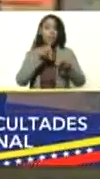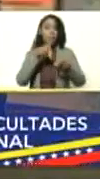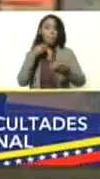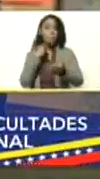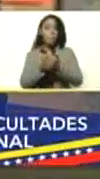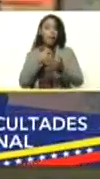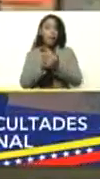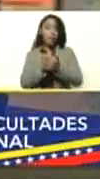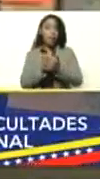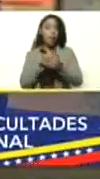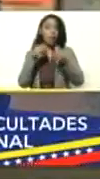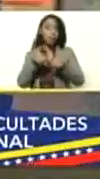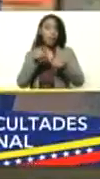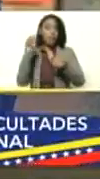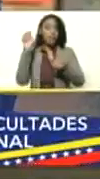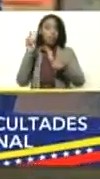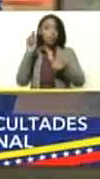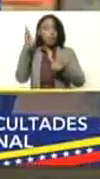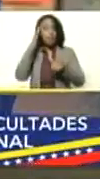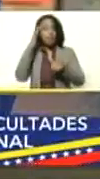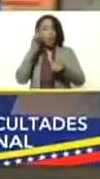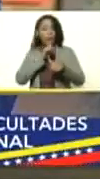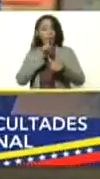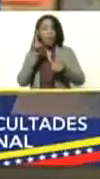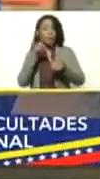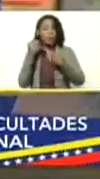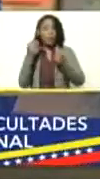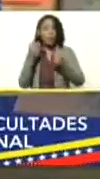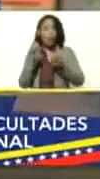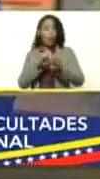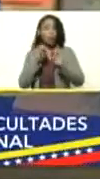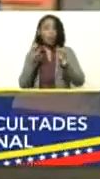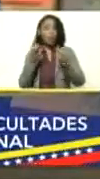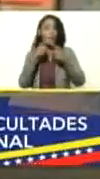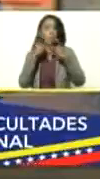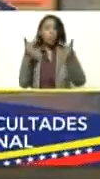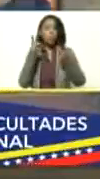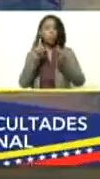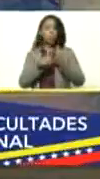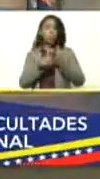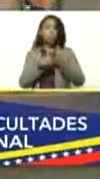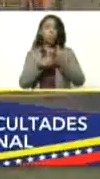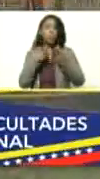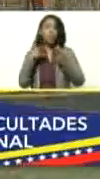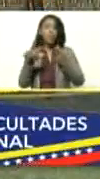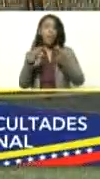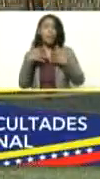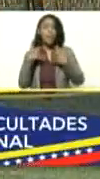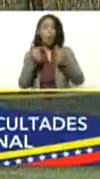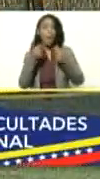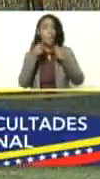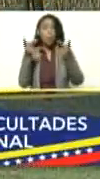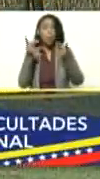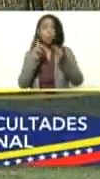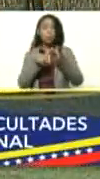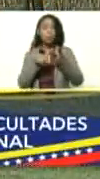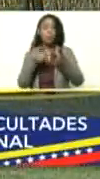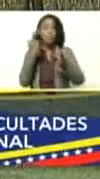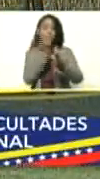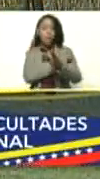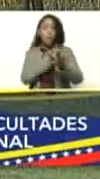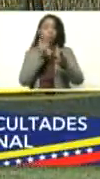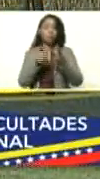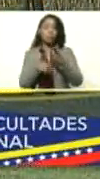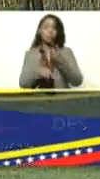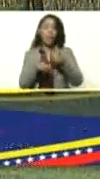paga impuestos en Venezuela sabe que ese dinero va para la educación pública va para la salud pública para que haya vacunas